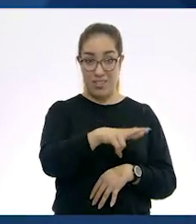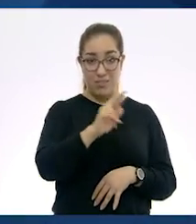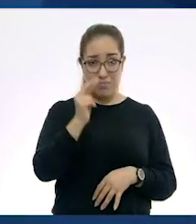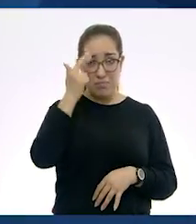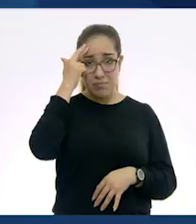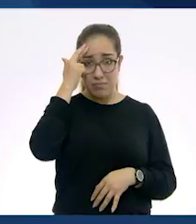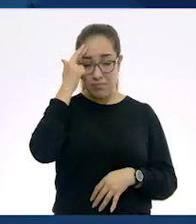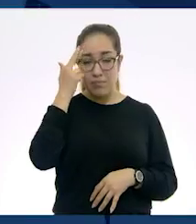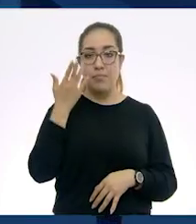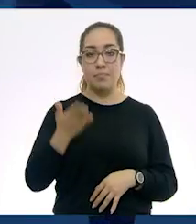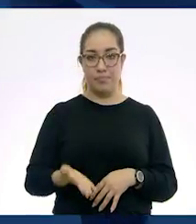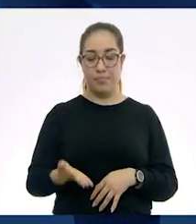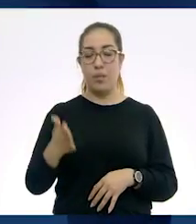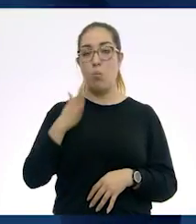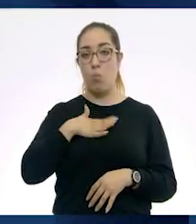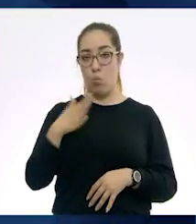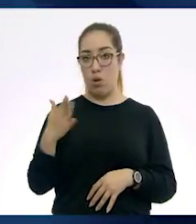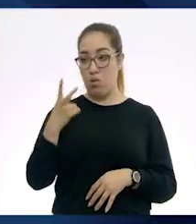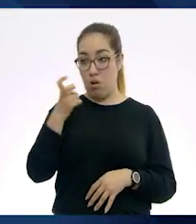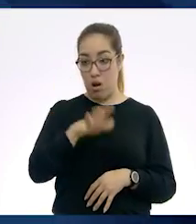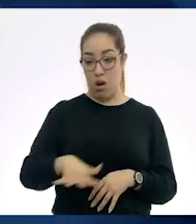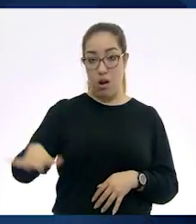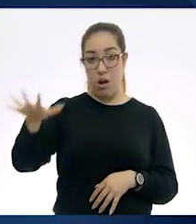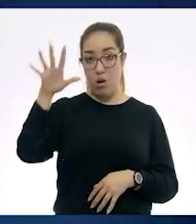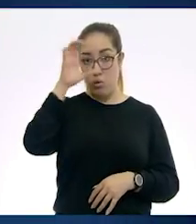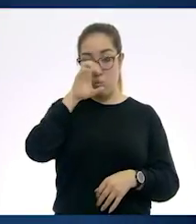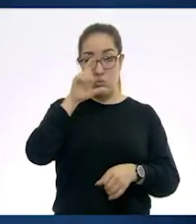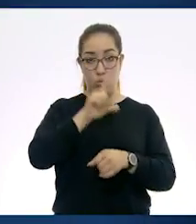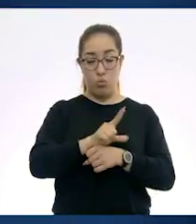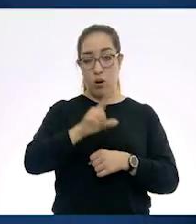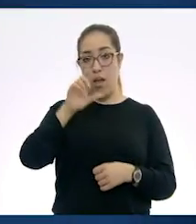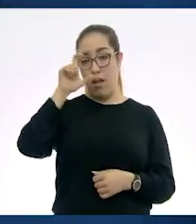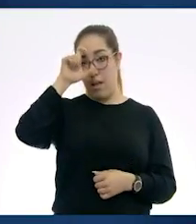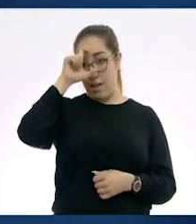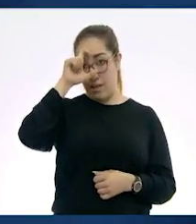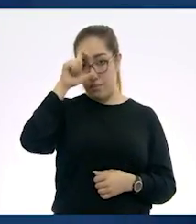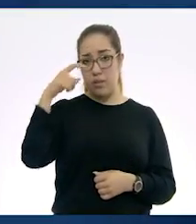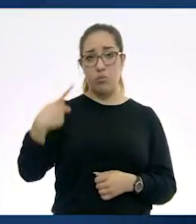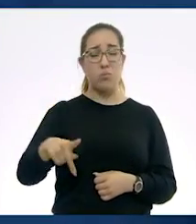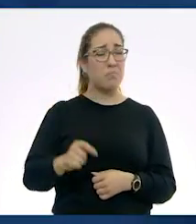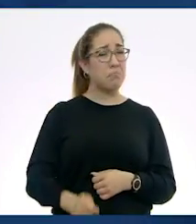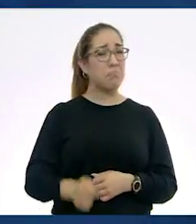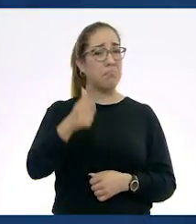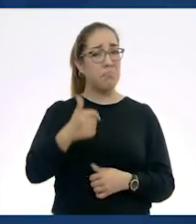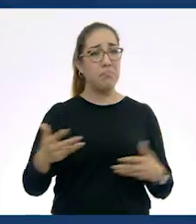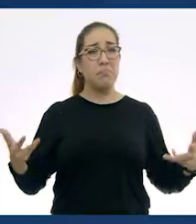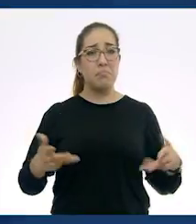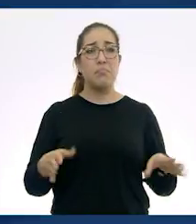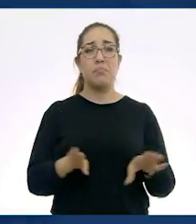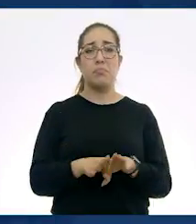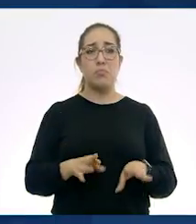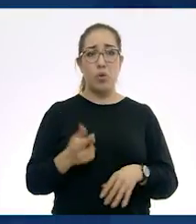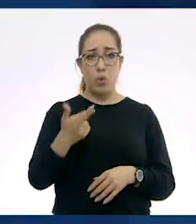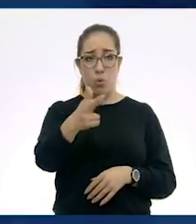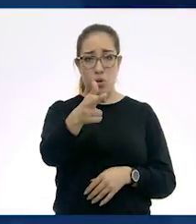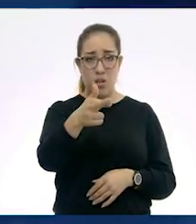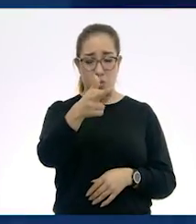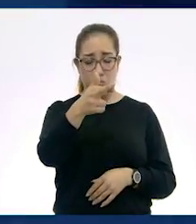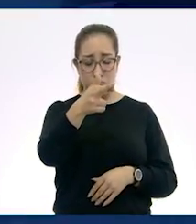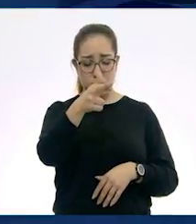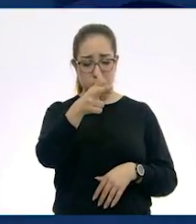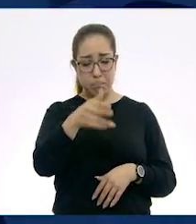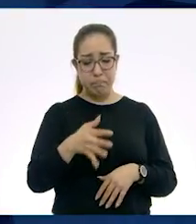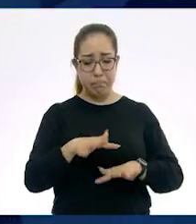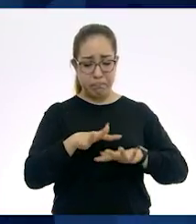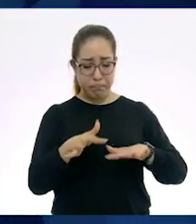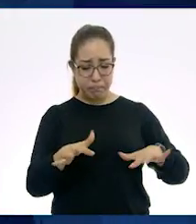Pues bueno, los egipcios fueron unos de los primeros en desarrollar algo para poder transitar sobre los ríos. Y